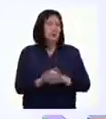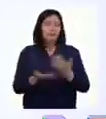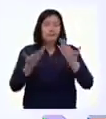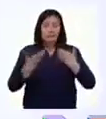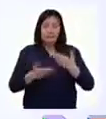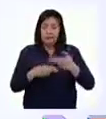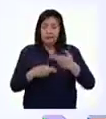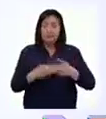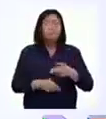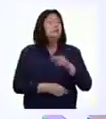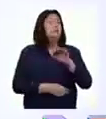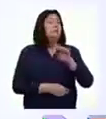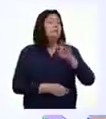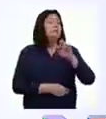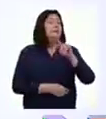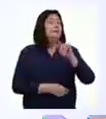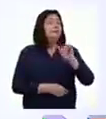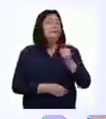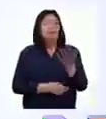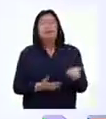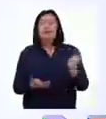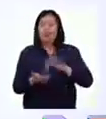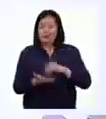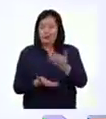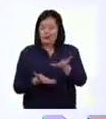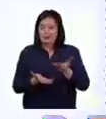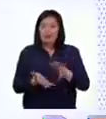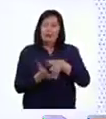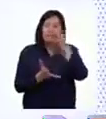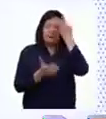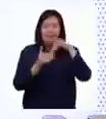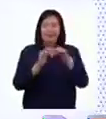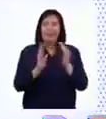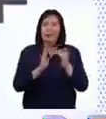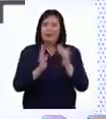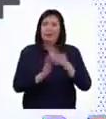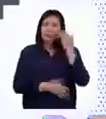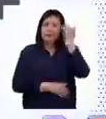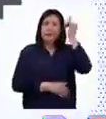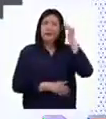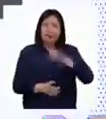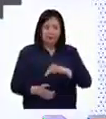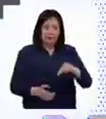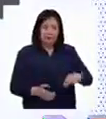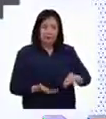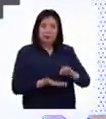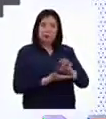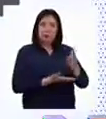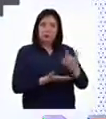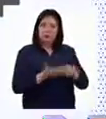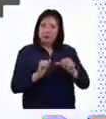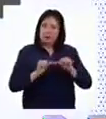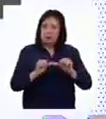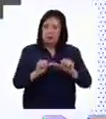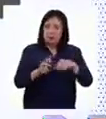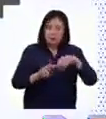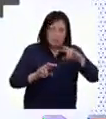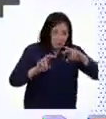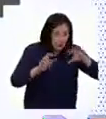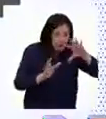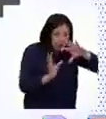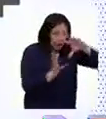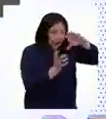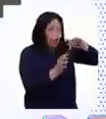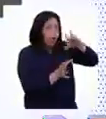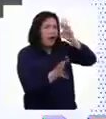Mi nombre es Patricia Barreto y les doy la bienvenida una vez más a Aprendo en Casa. Una iniciativa del Ministerio de Educación para continuar descubriendo el